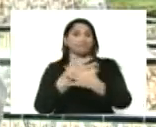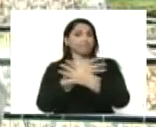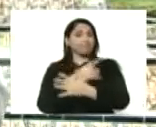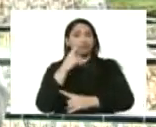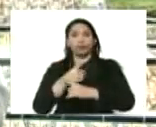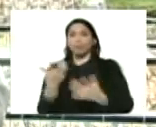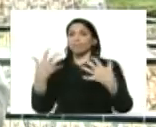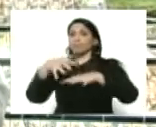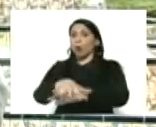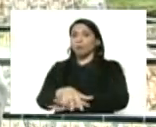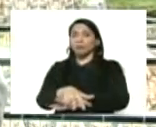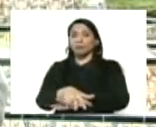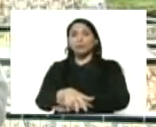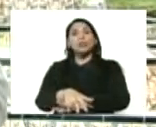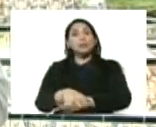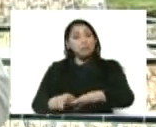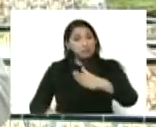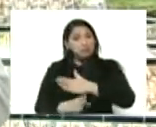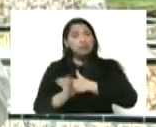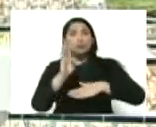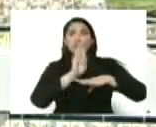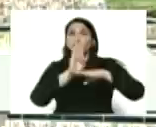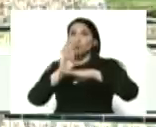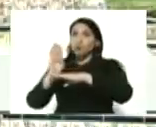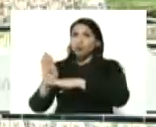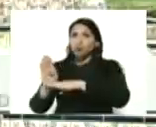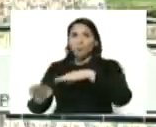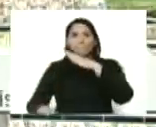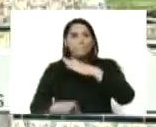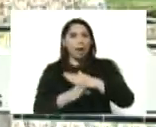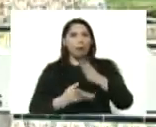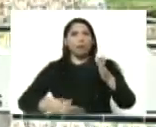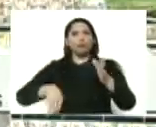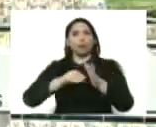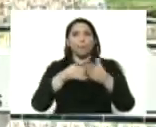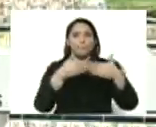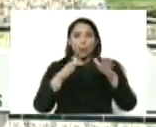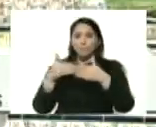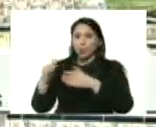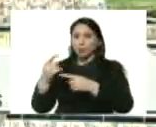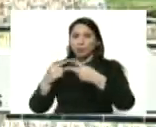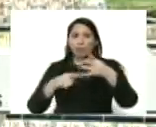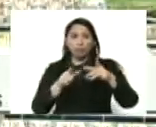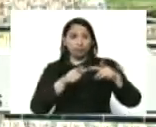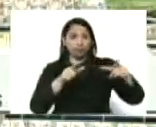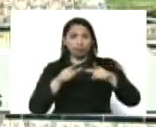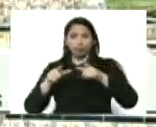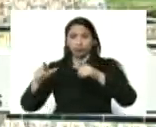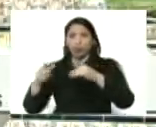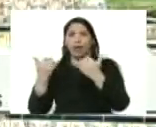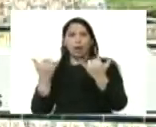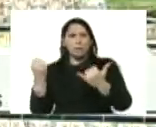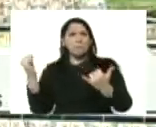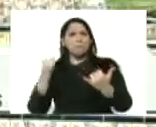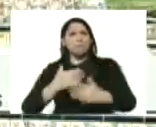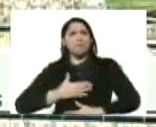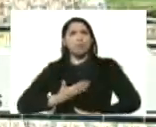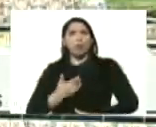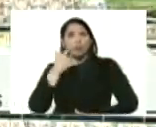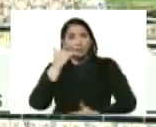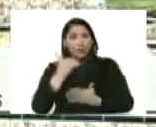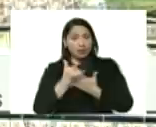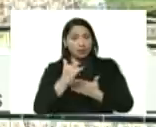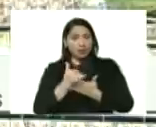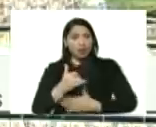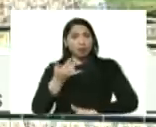contradicción. Vamos a cuidarnos y vamos a reactivar diversos sectores. Ahora sí se puede, fíjense ustedes,